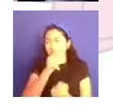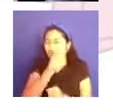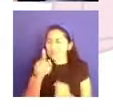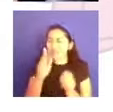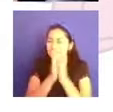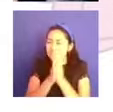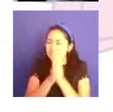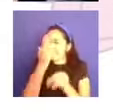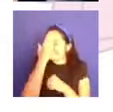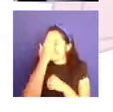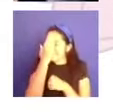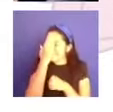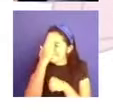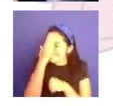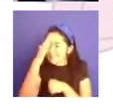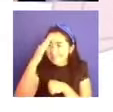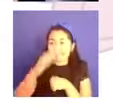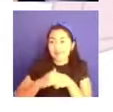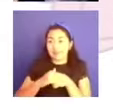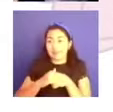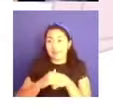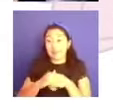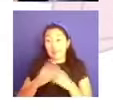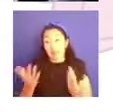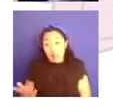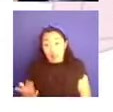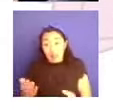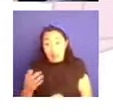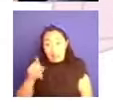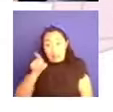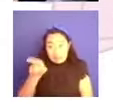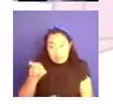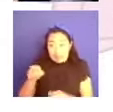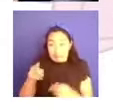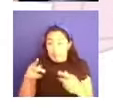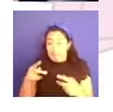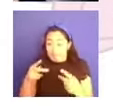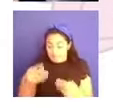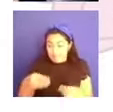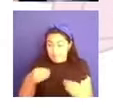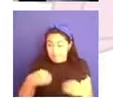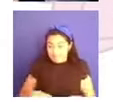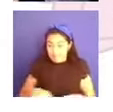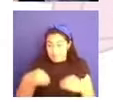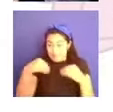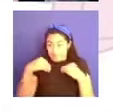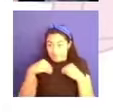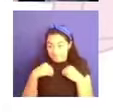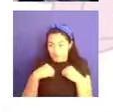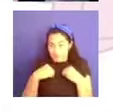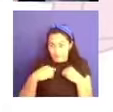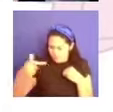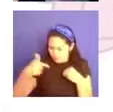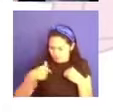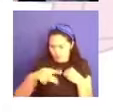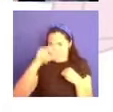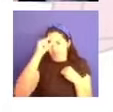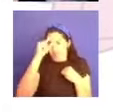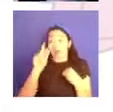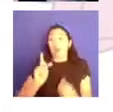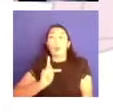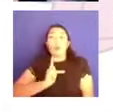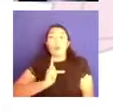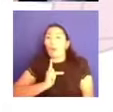viviéndolo es que los únicos expertos en la vida que estamos viviendo es quienes la vivimos. Hay que